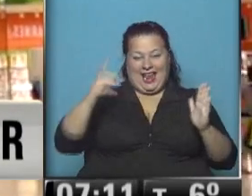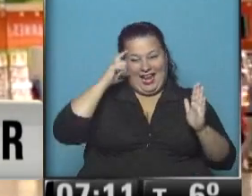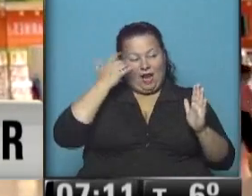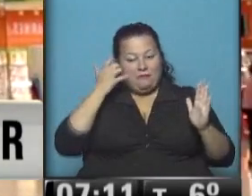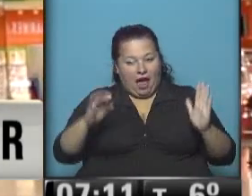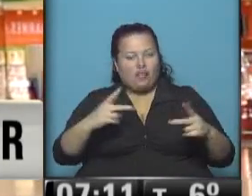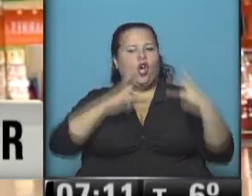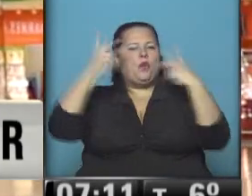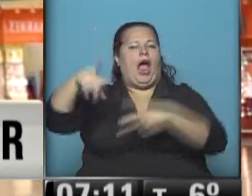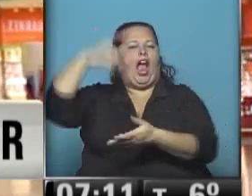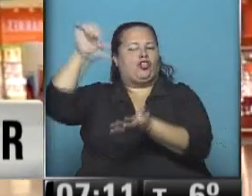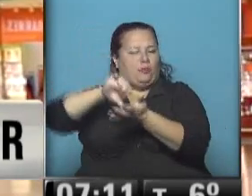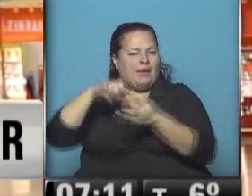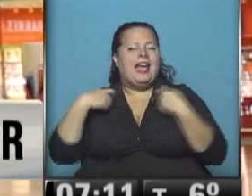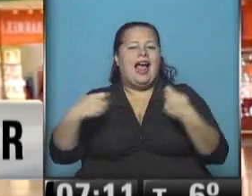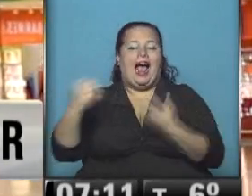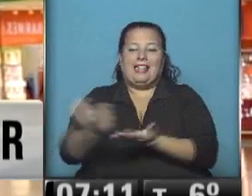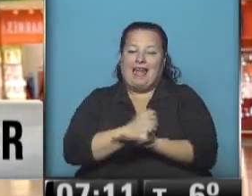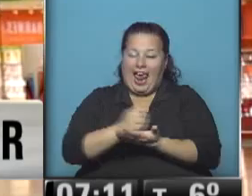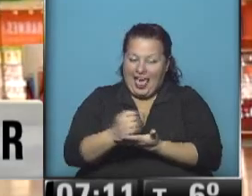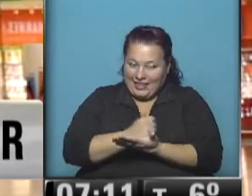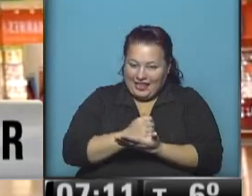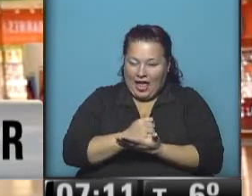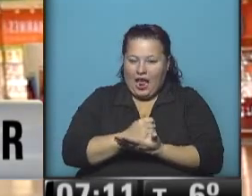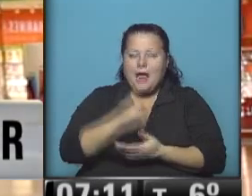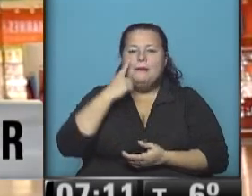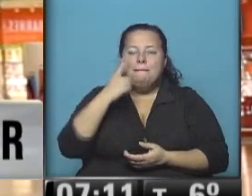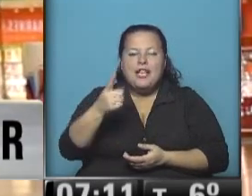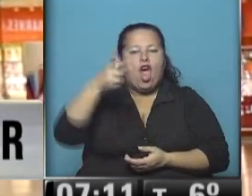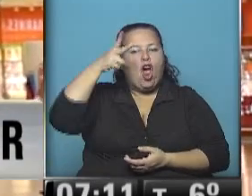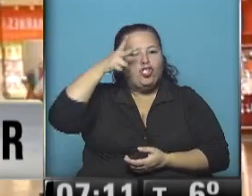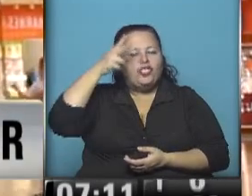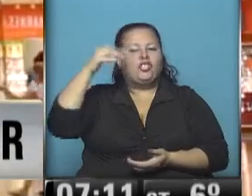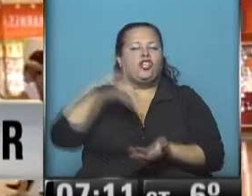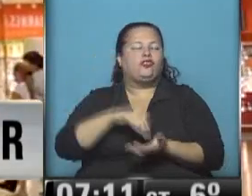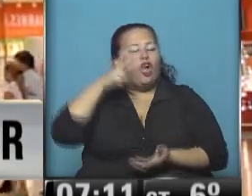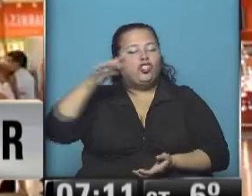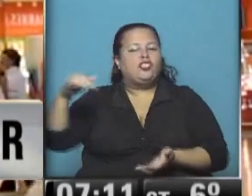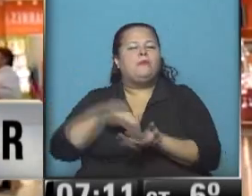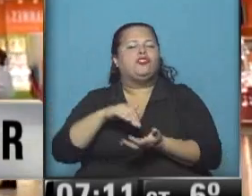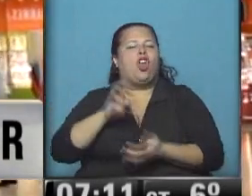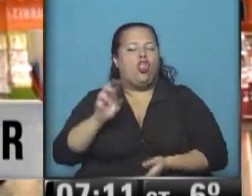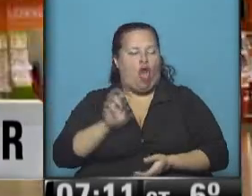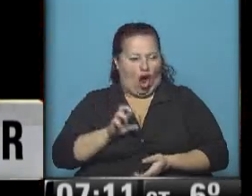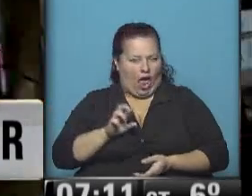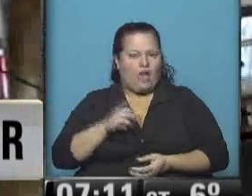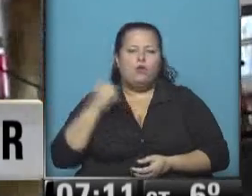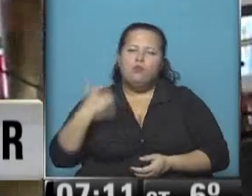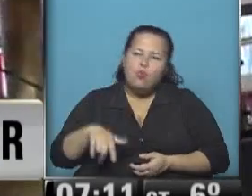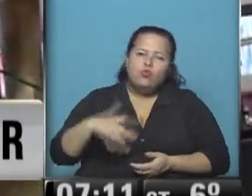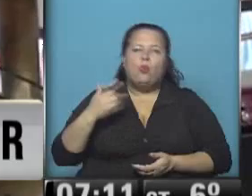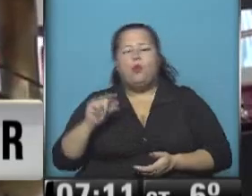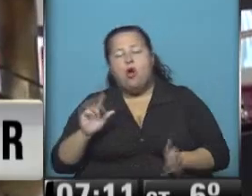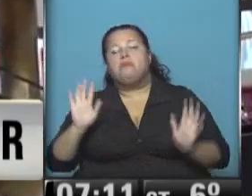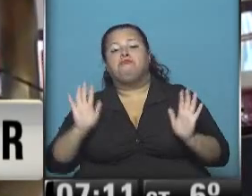viajaron al exterior y gastaron con la tarjeta 1.800 millones de dólares. ¿Esto es mucho o es poco?